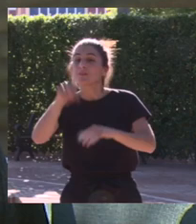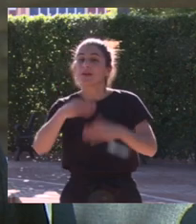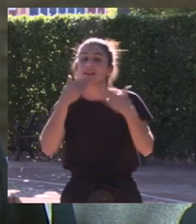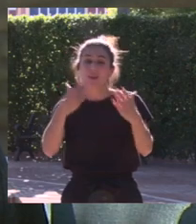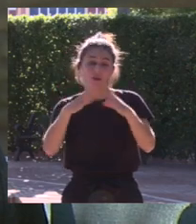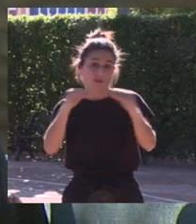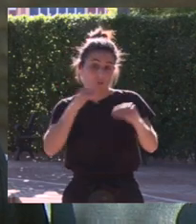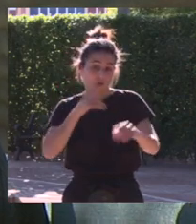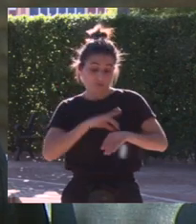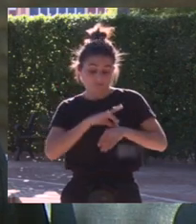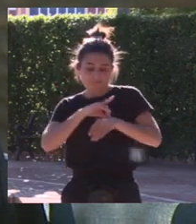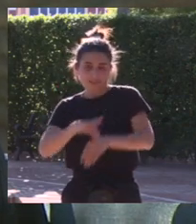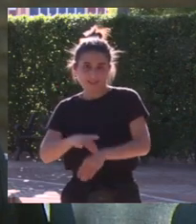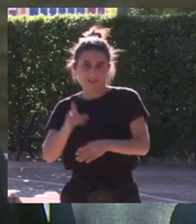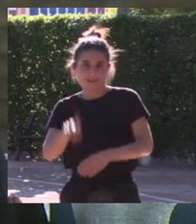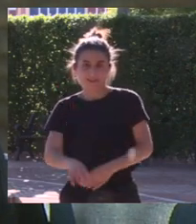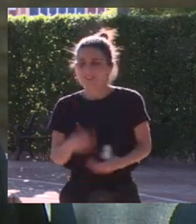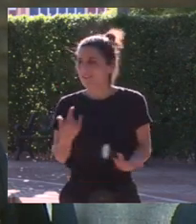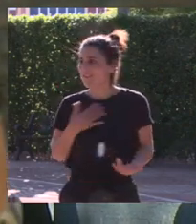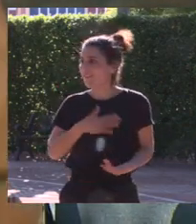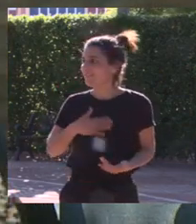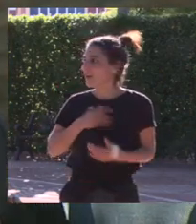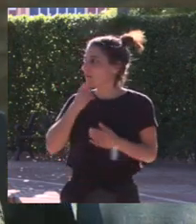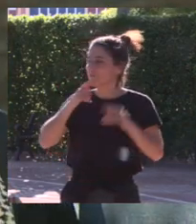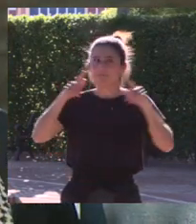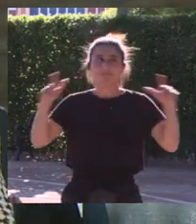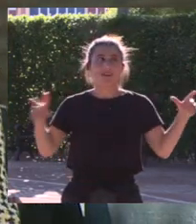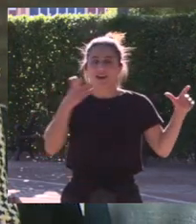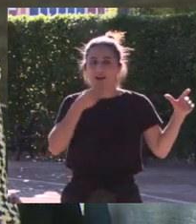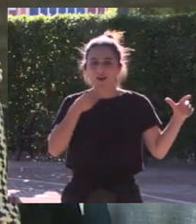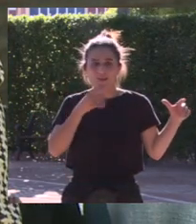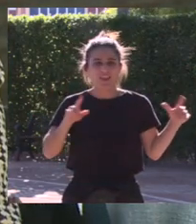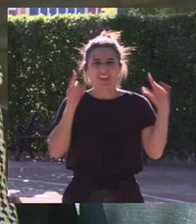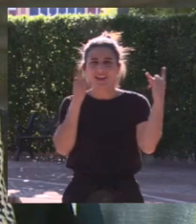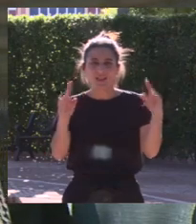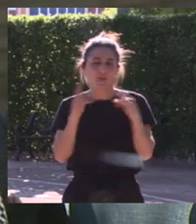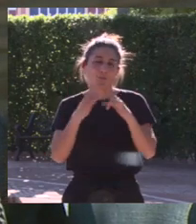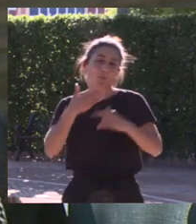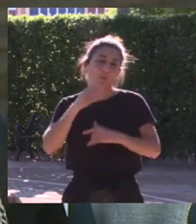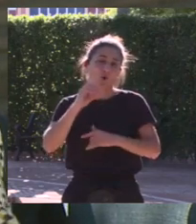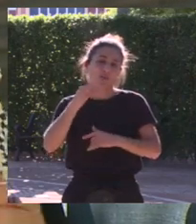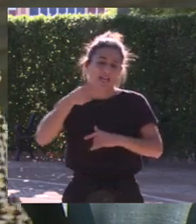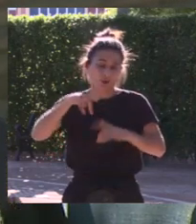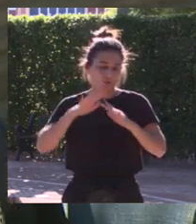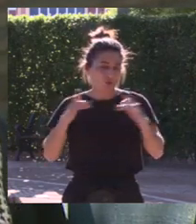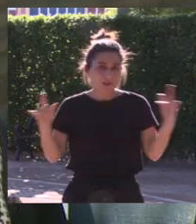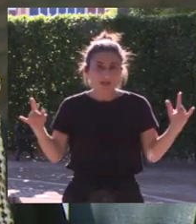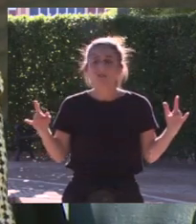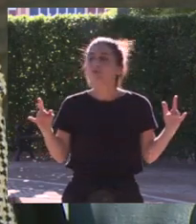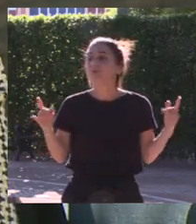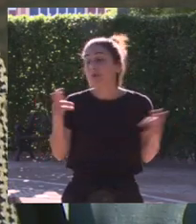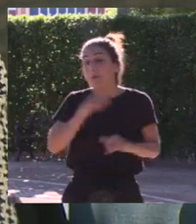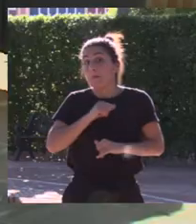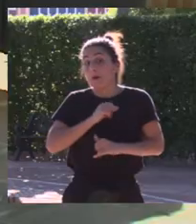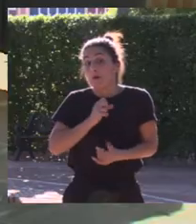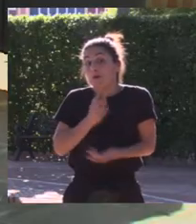también por esta invitación estoy encantada de estar aquí en este marco tan maravilloso del jardín botánico y espero que podamos repetir pronto